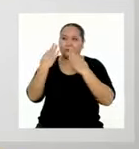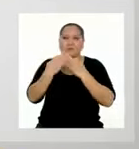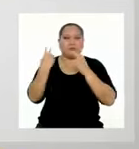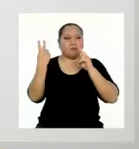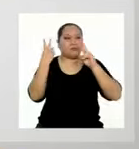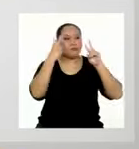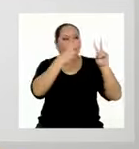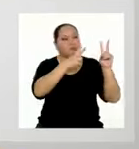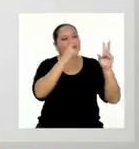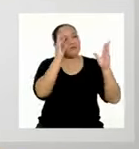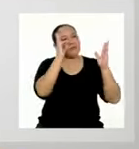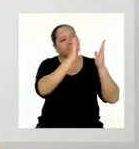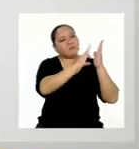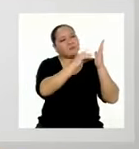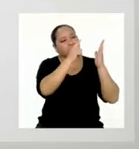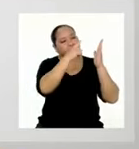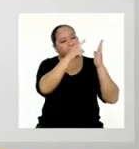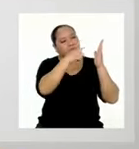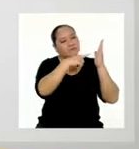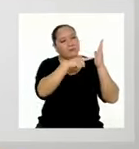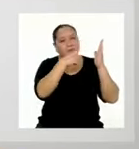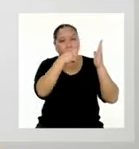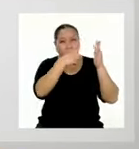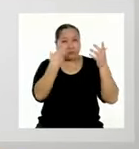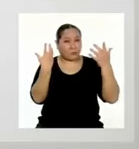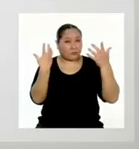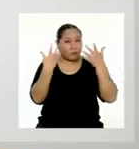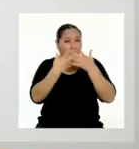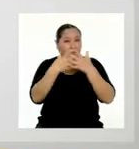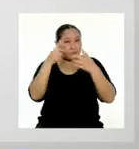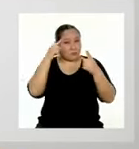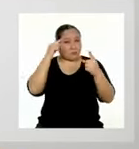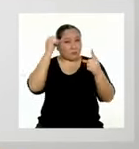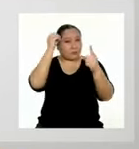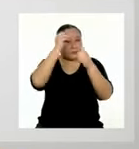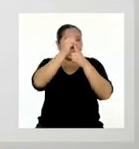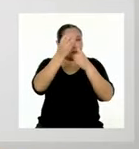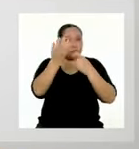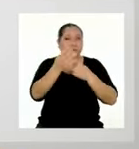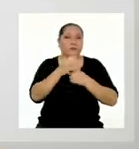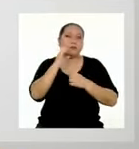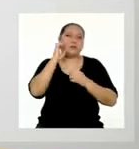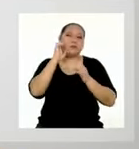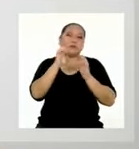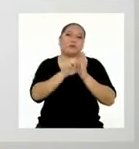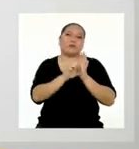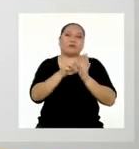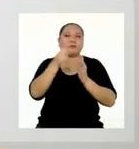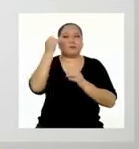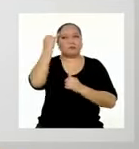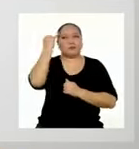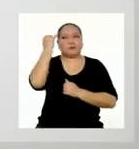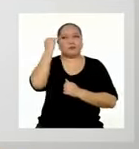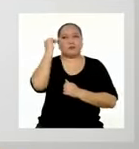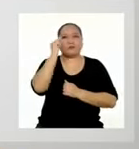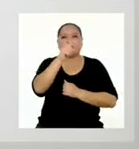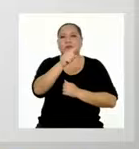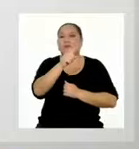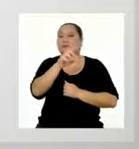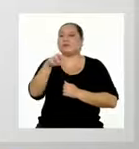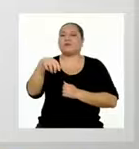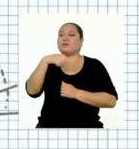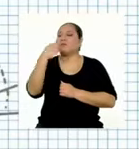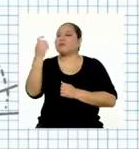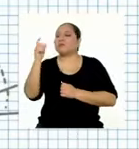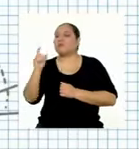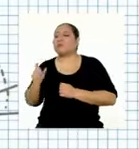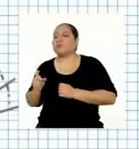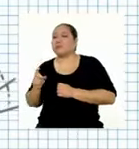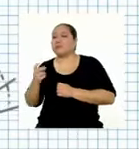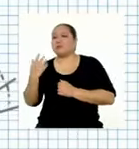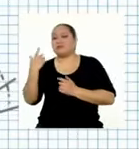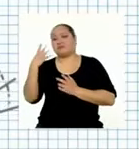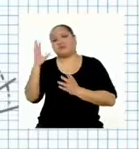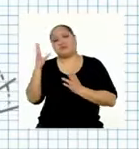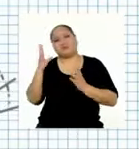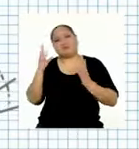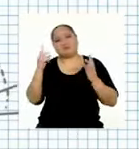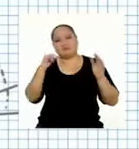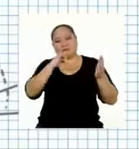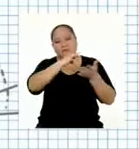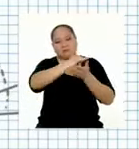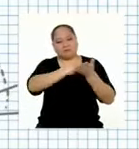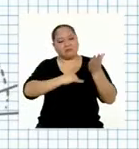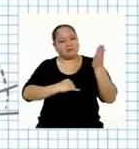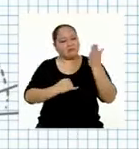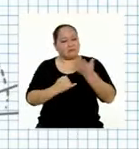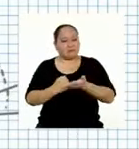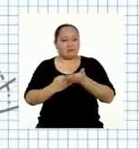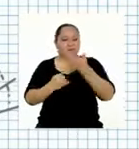nuevamente la infografía. ¿Crees que cumple su propósito? Por ejemplo, imagínate que tú eres otra persona y de repente te